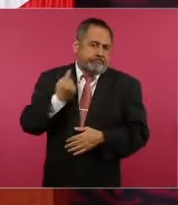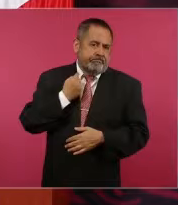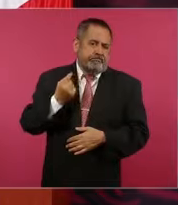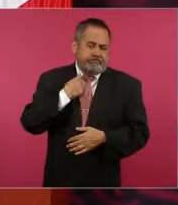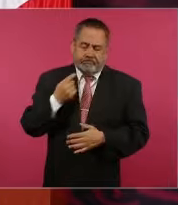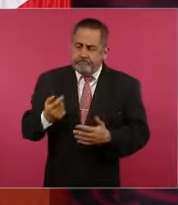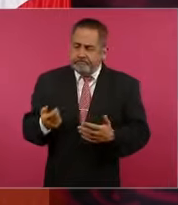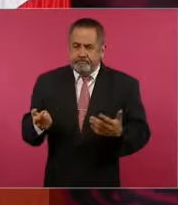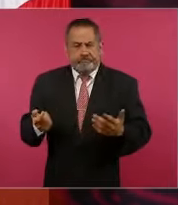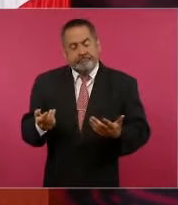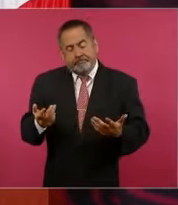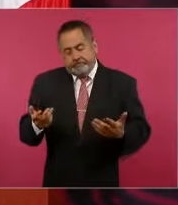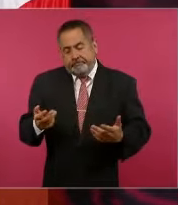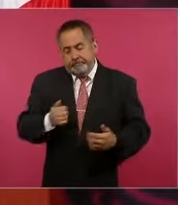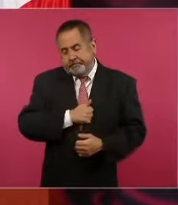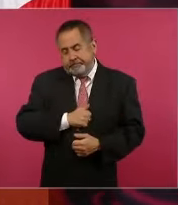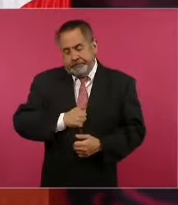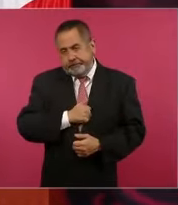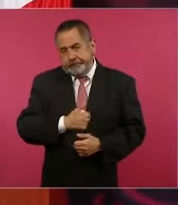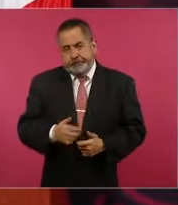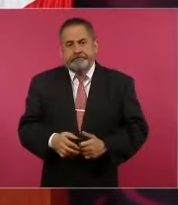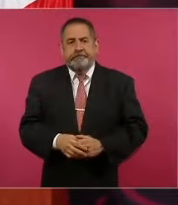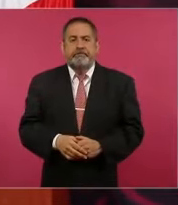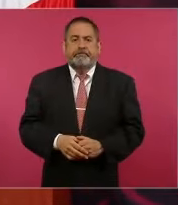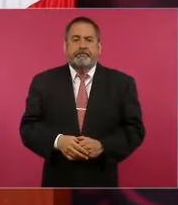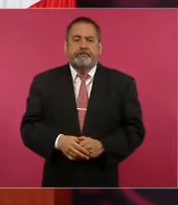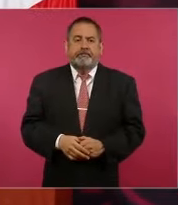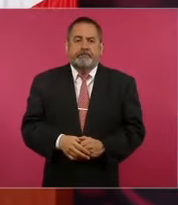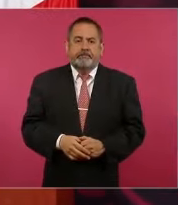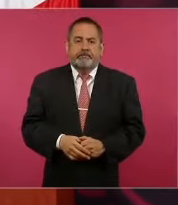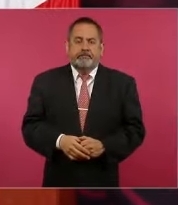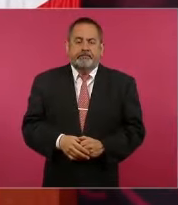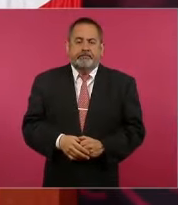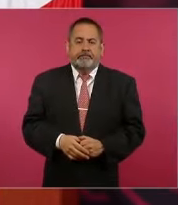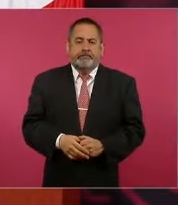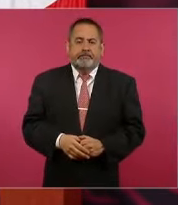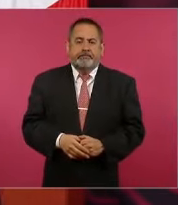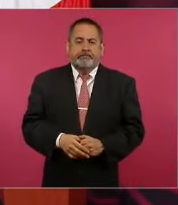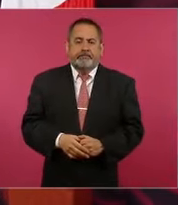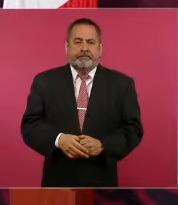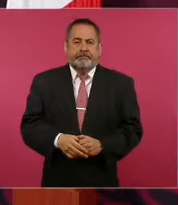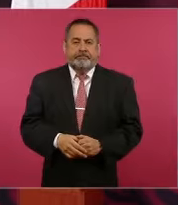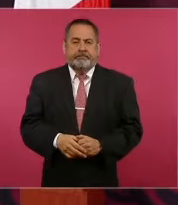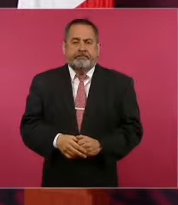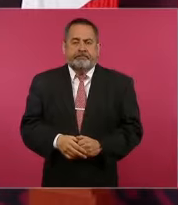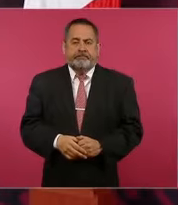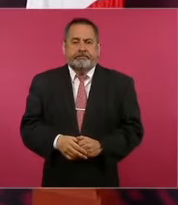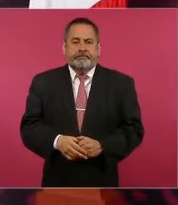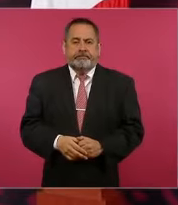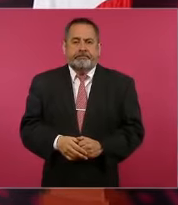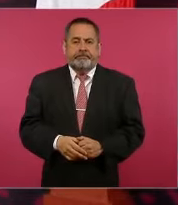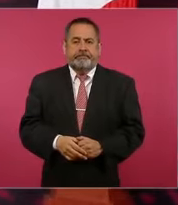pues es